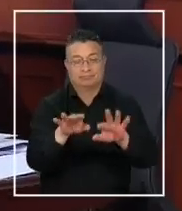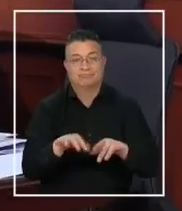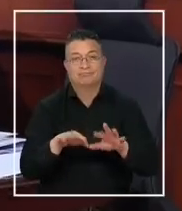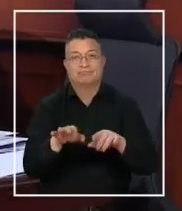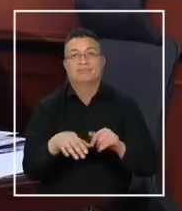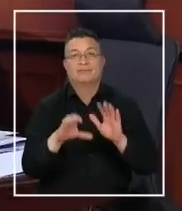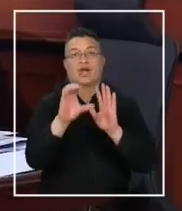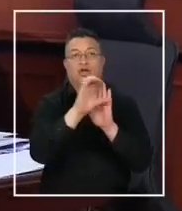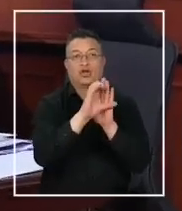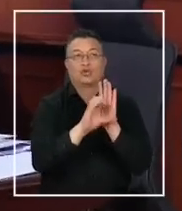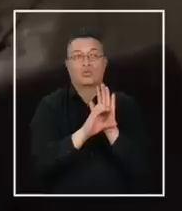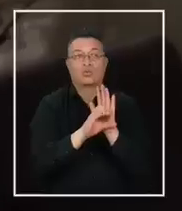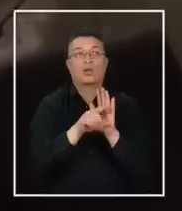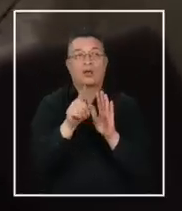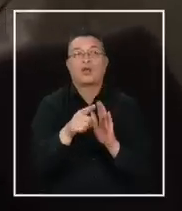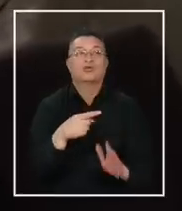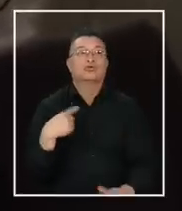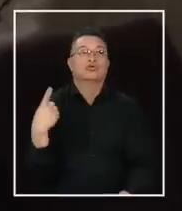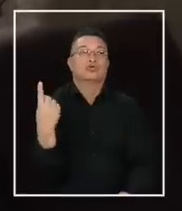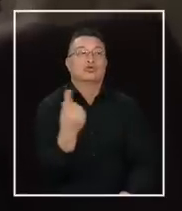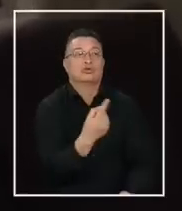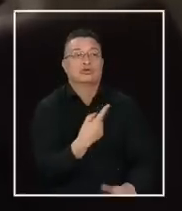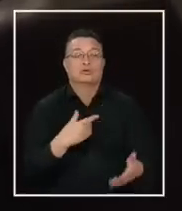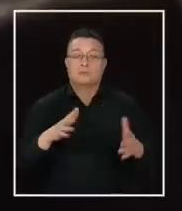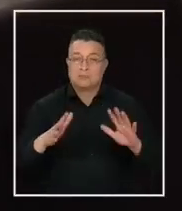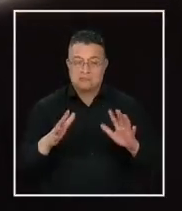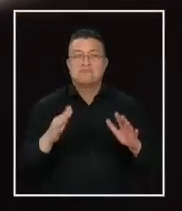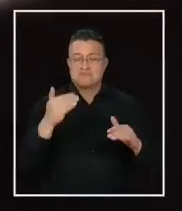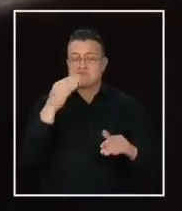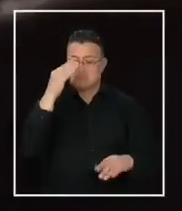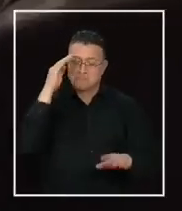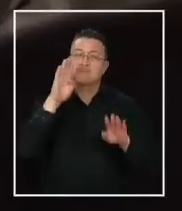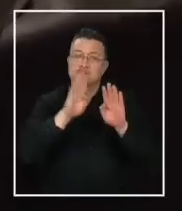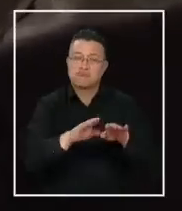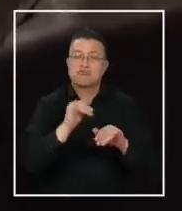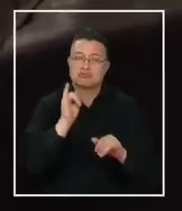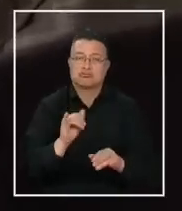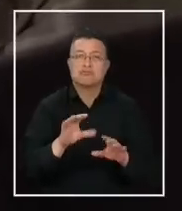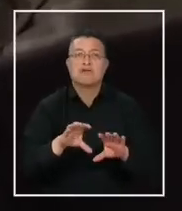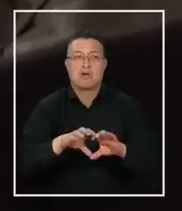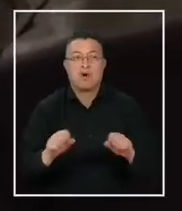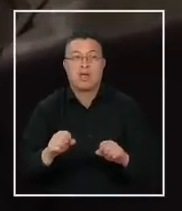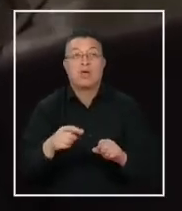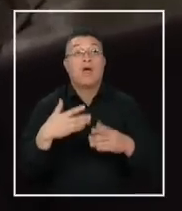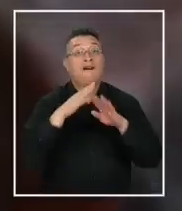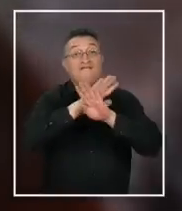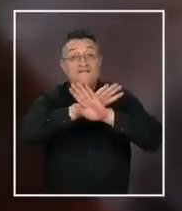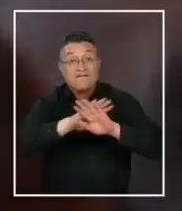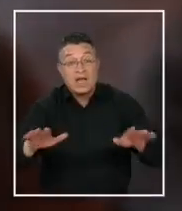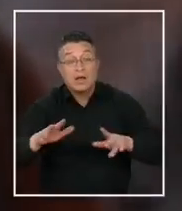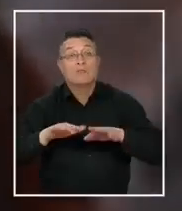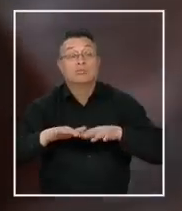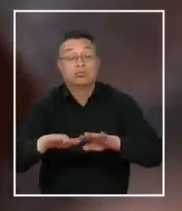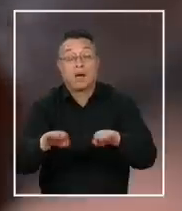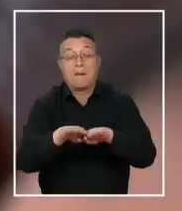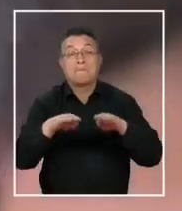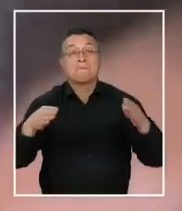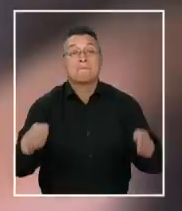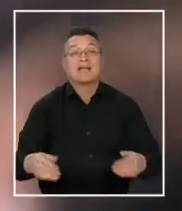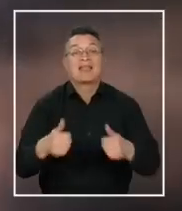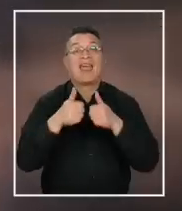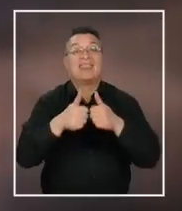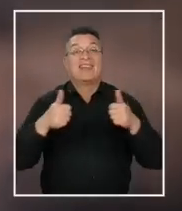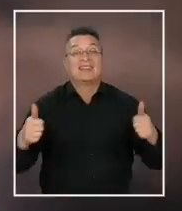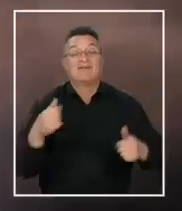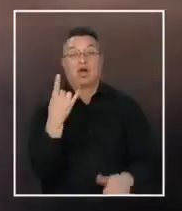un anteproyecto constitucional que deja a todos más o menos conforme. Bueno, a la salida de este Pleno pudimos conversar con la mesa directiva, con Verónica